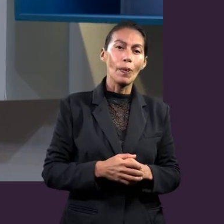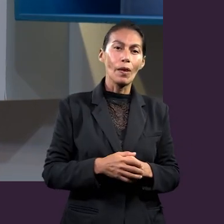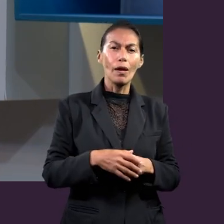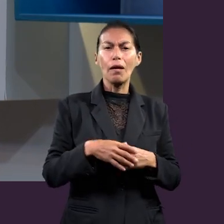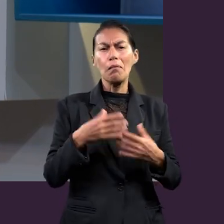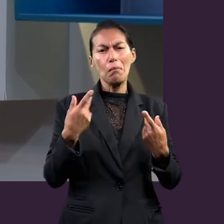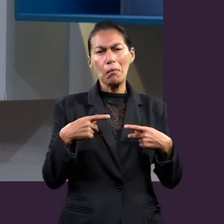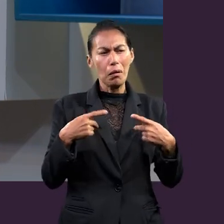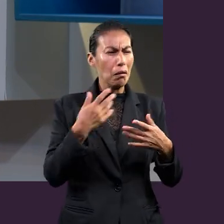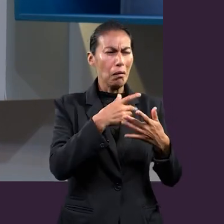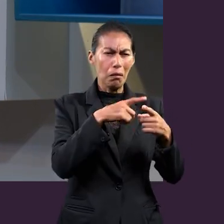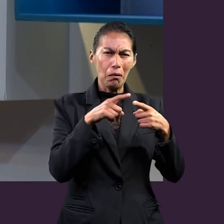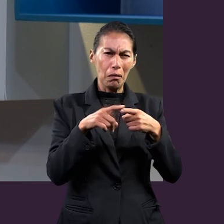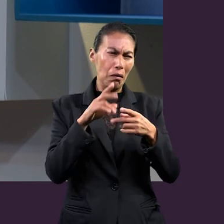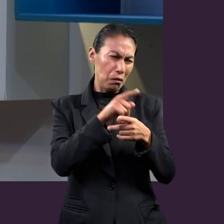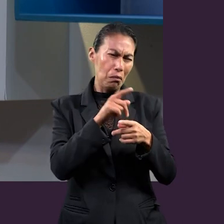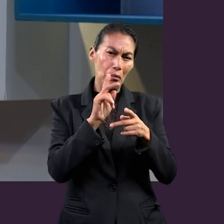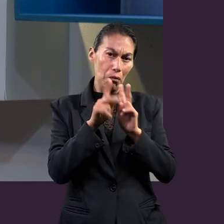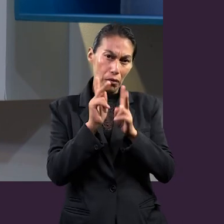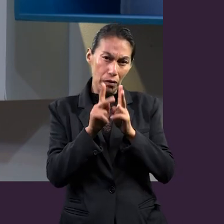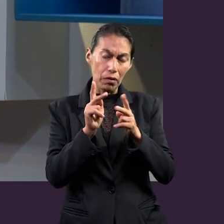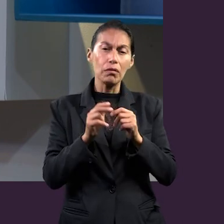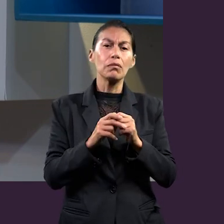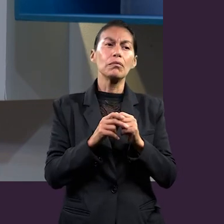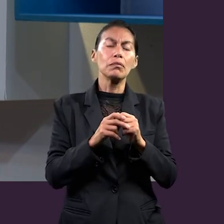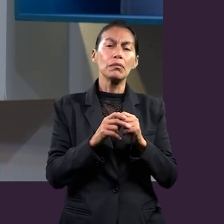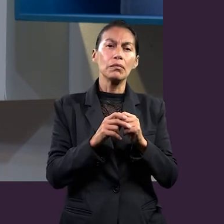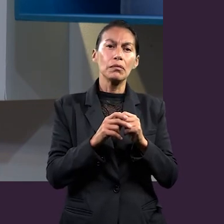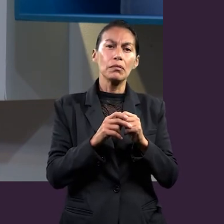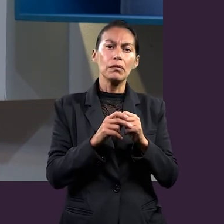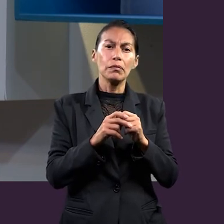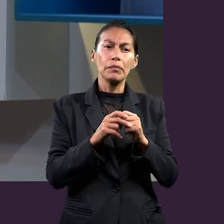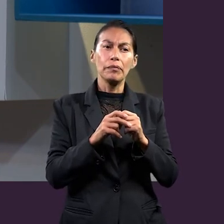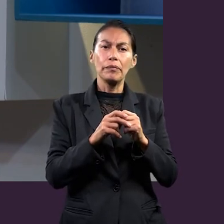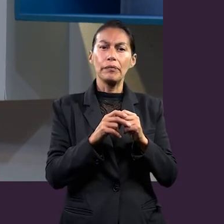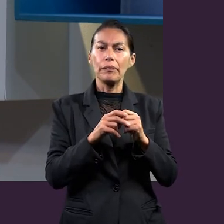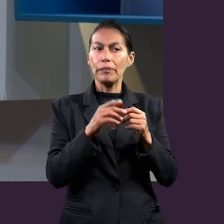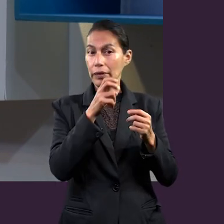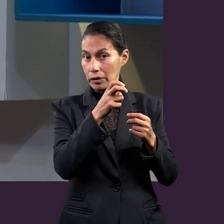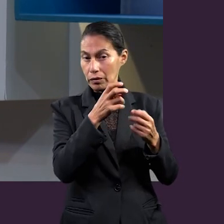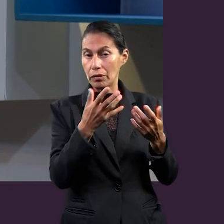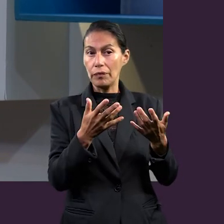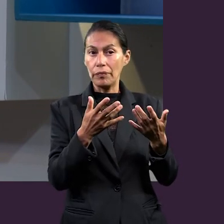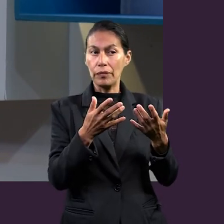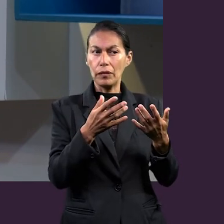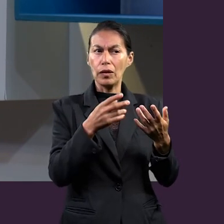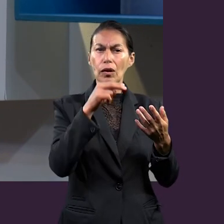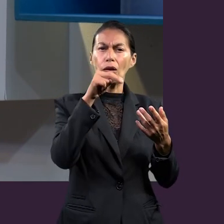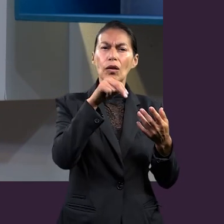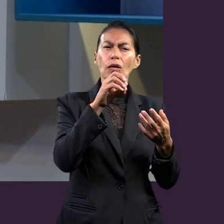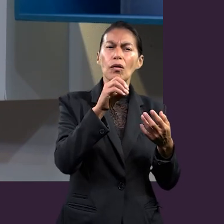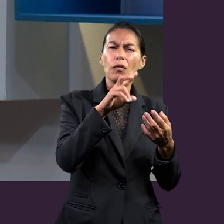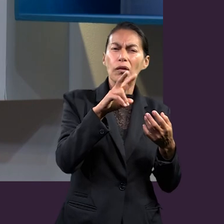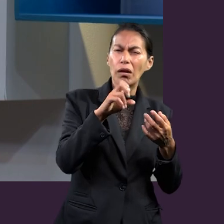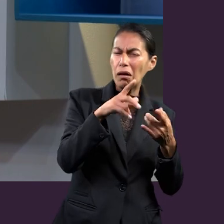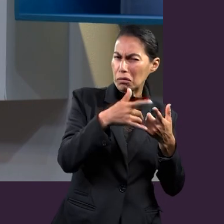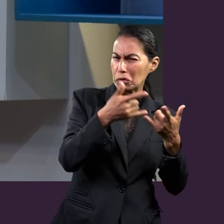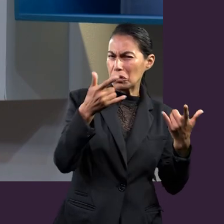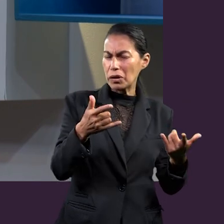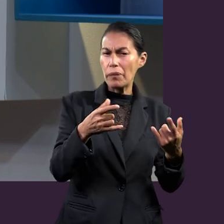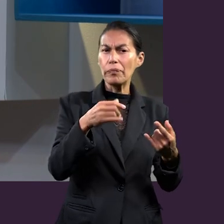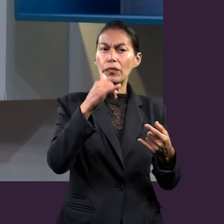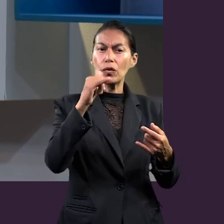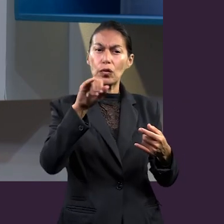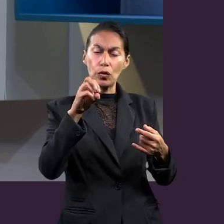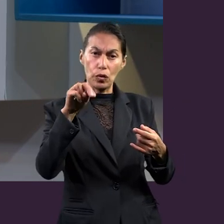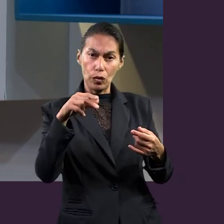estudiaron, hablando acerca de aquel relato, una novela que